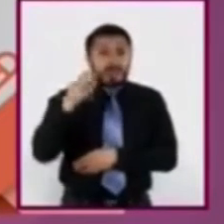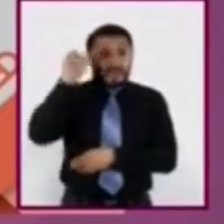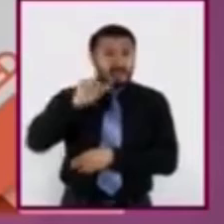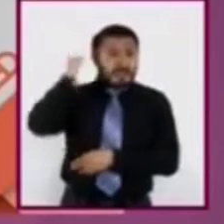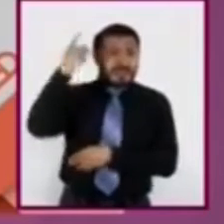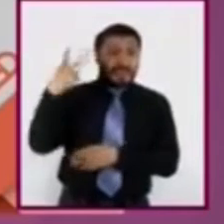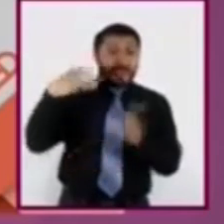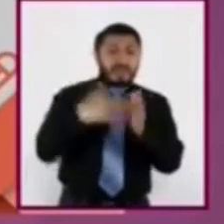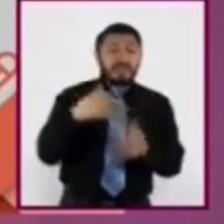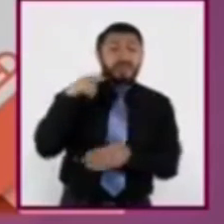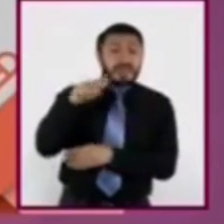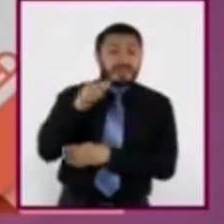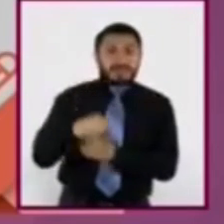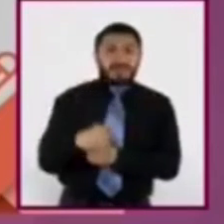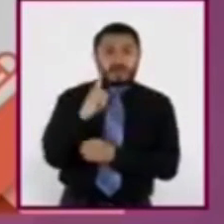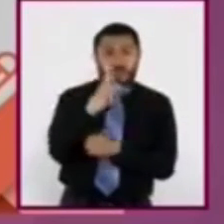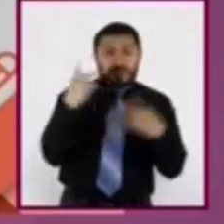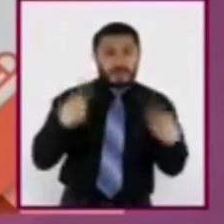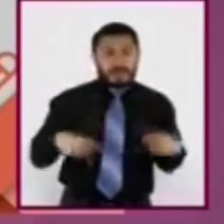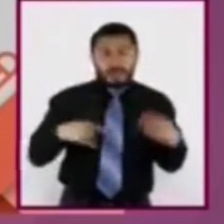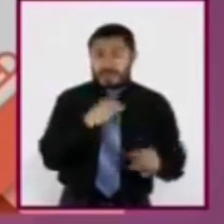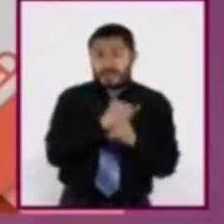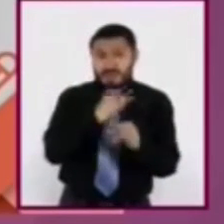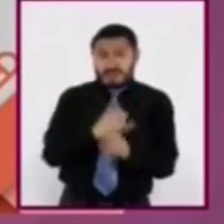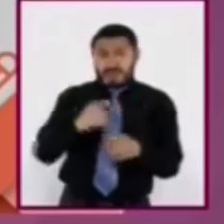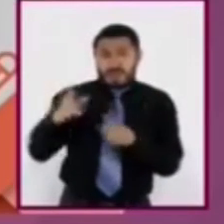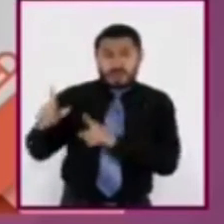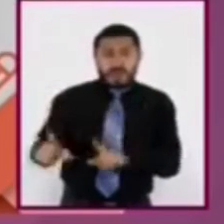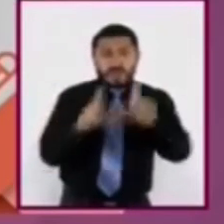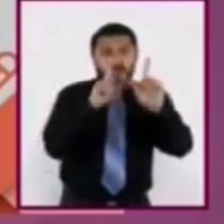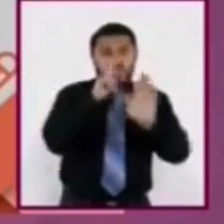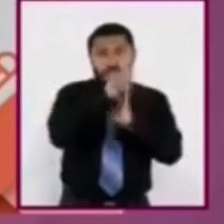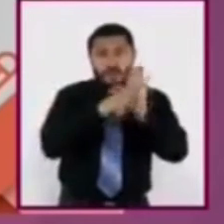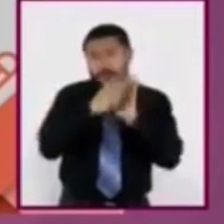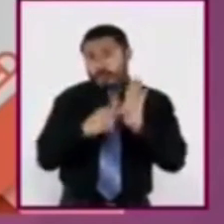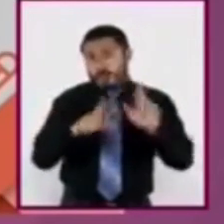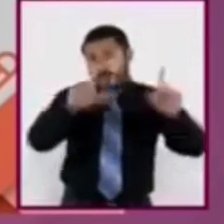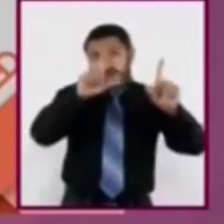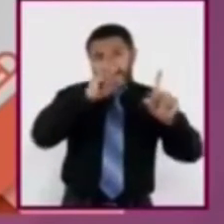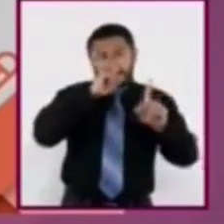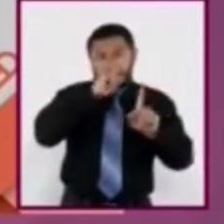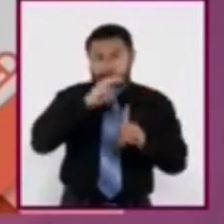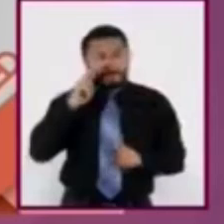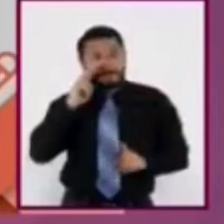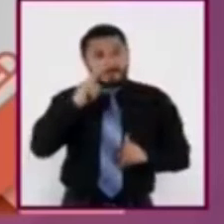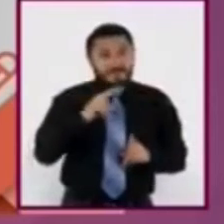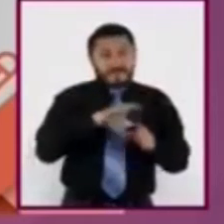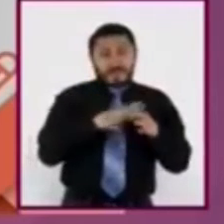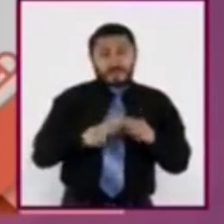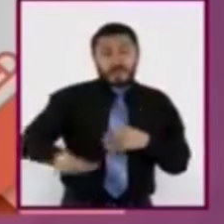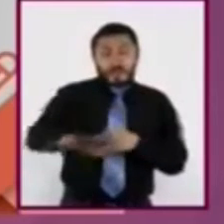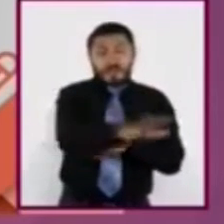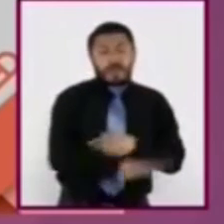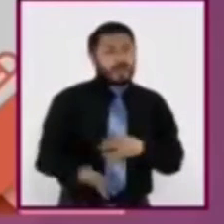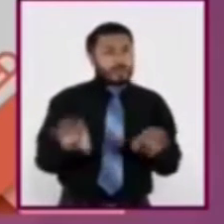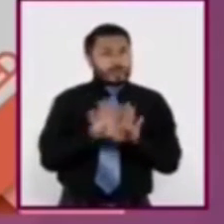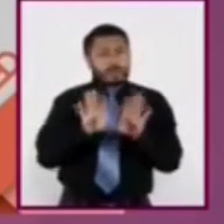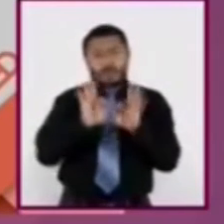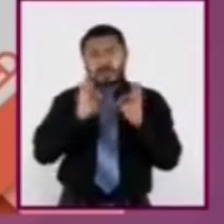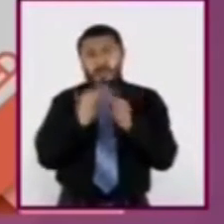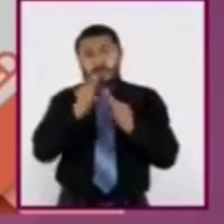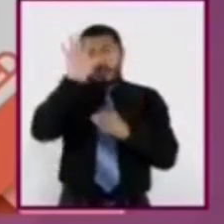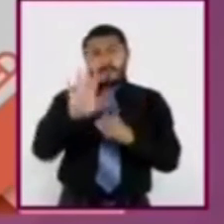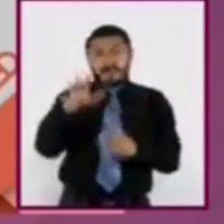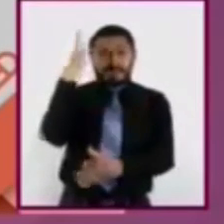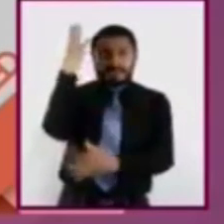Un usuario de una página de internet publicó un video en el que se aprecia sobre el suelo una figura que parece ser el